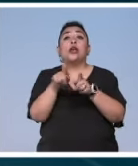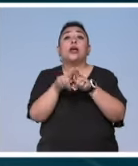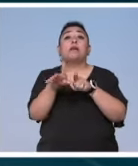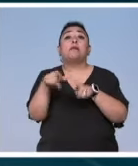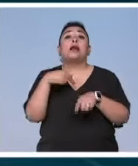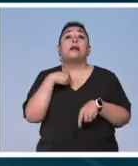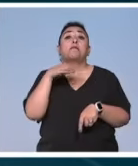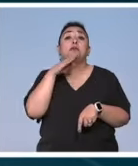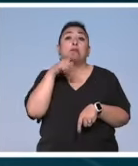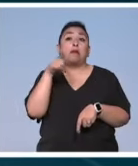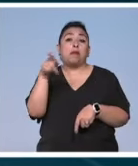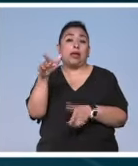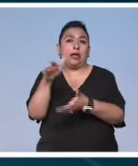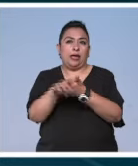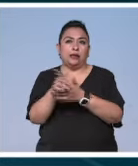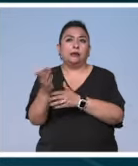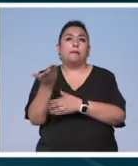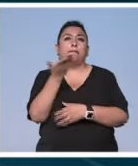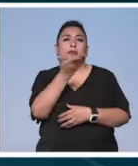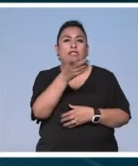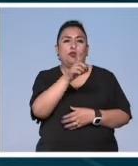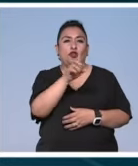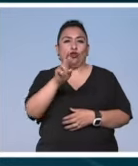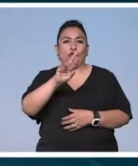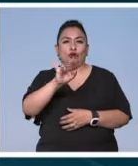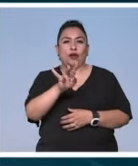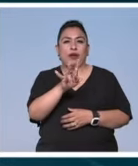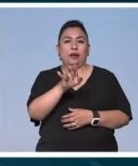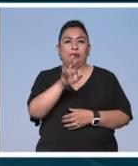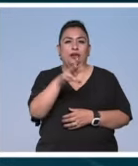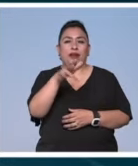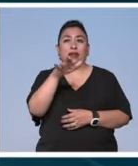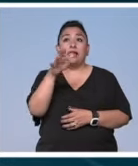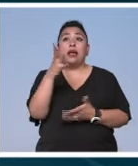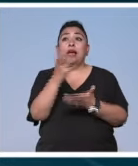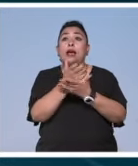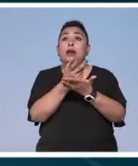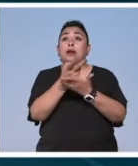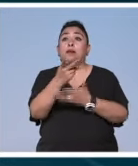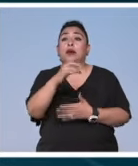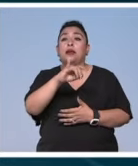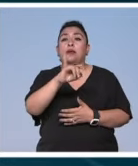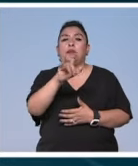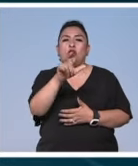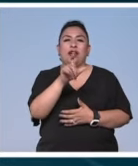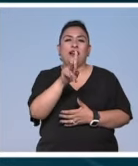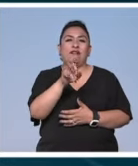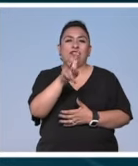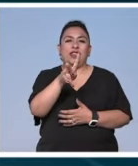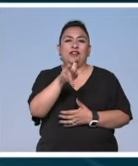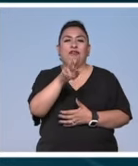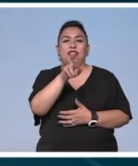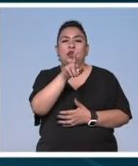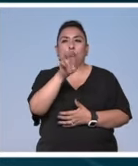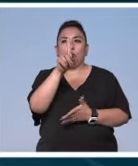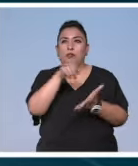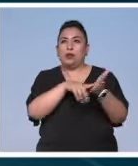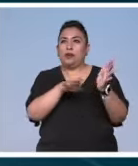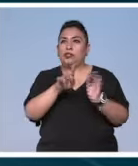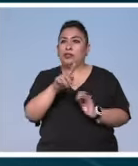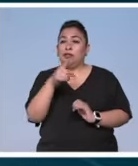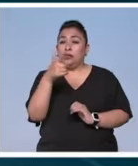de mi madre Por encargo del doctor Javier García Diego la ganadora del premio Javier Villaurrutia de 1977